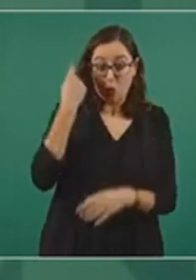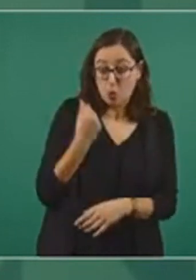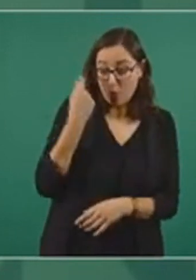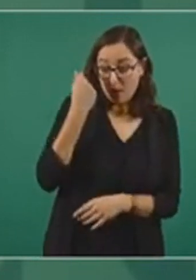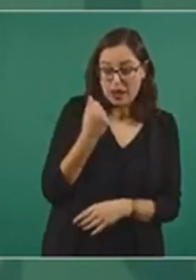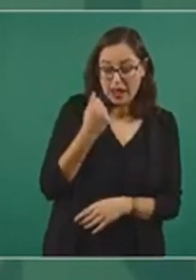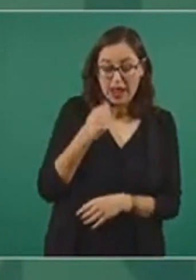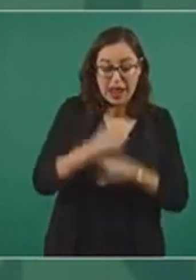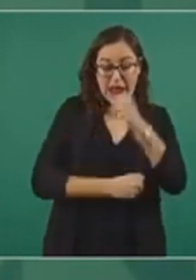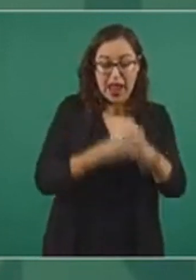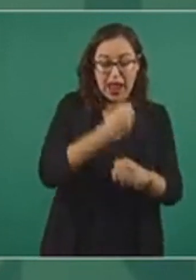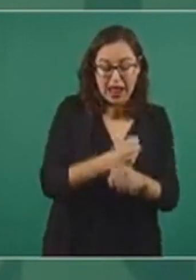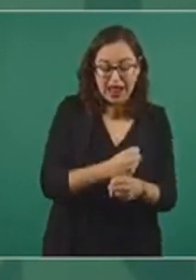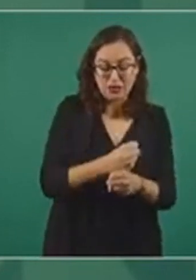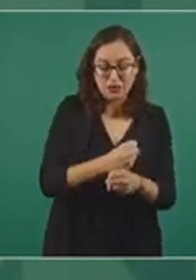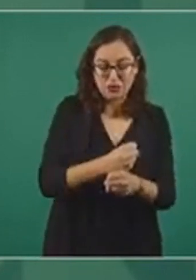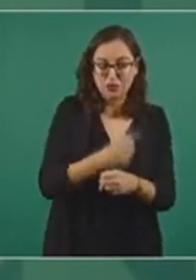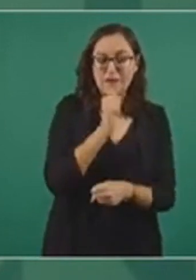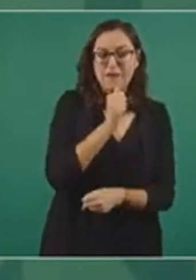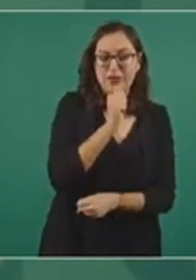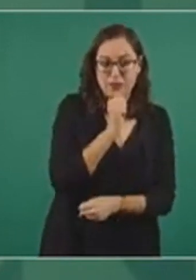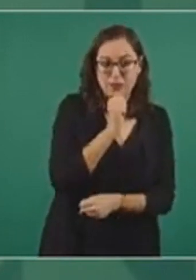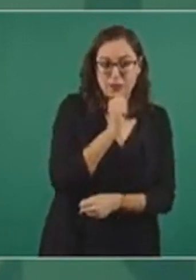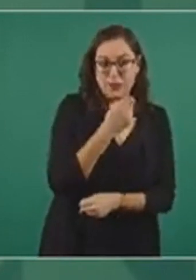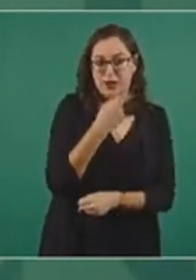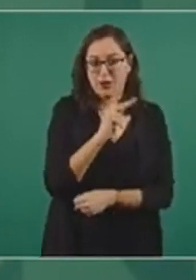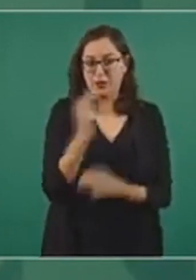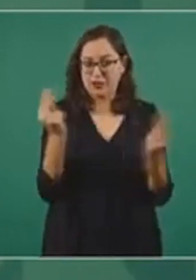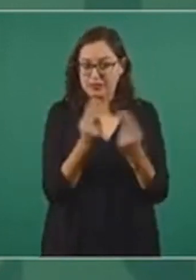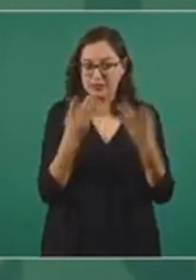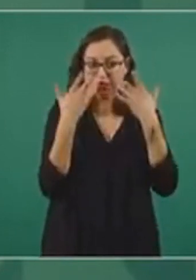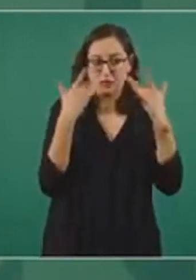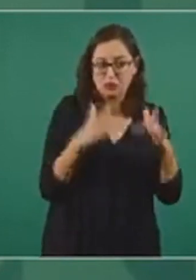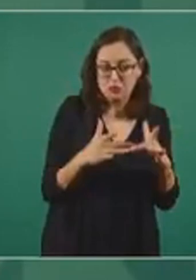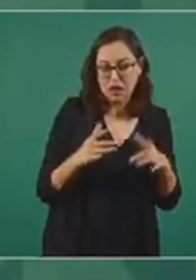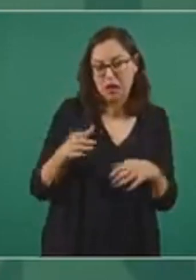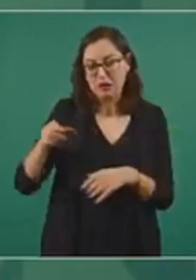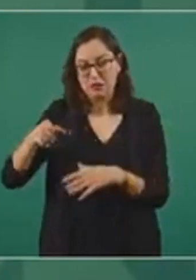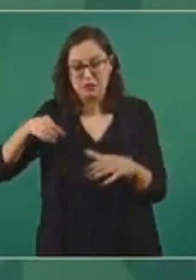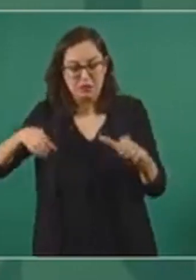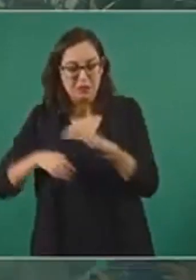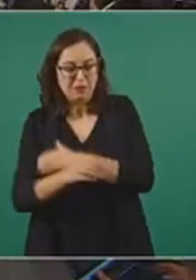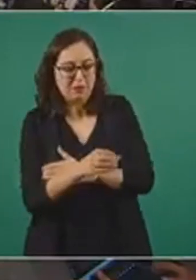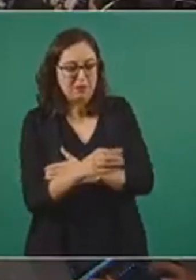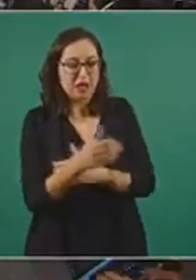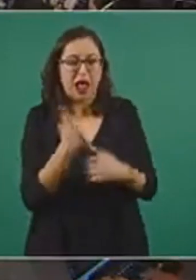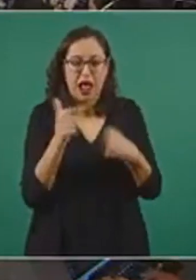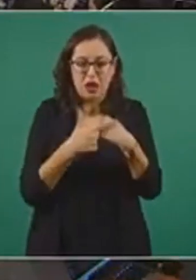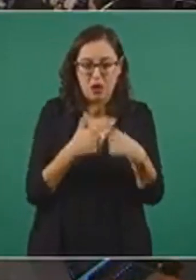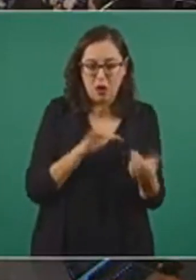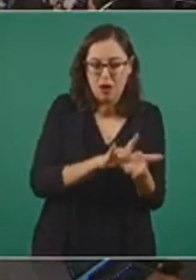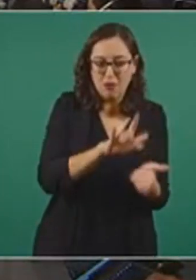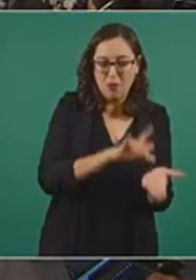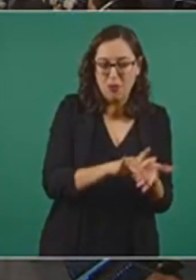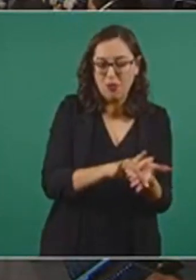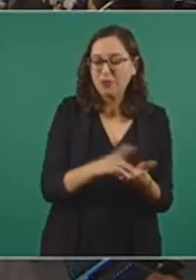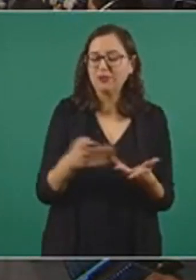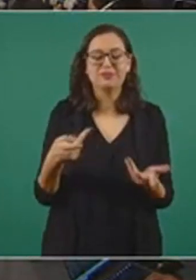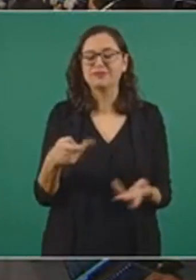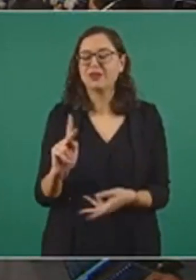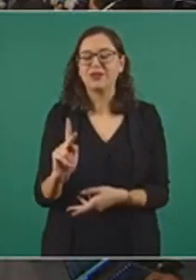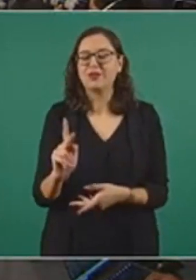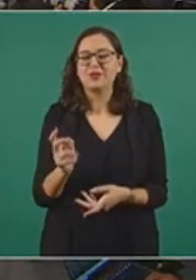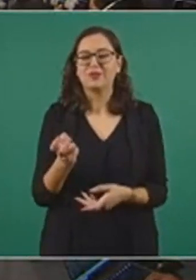Son casos, cada caso es específico. Pero le seguimos explicando que la mayoría de ellos ya recibieron sus